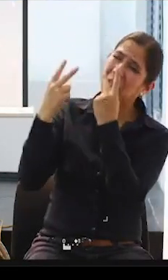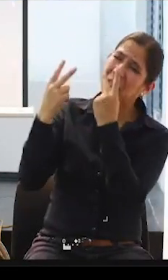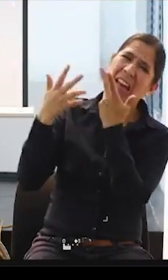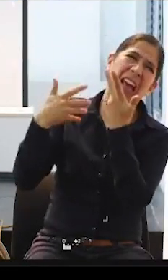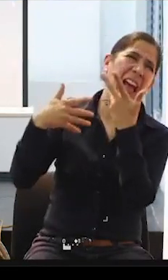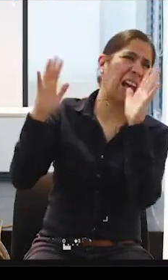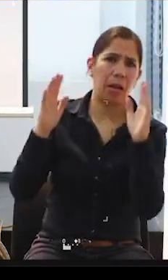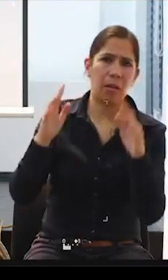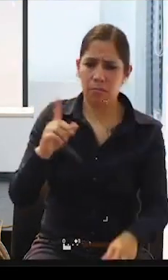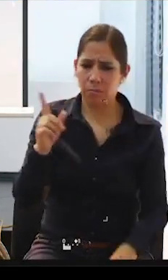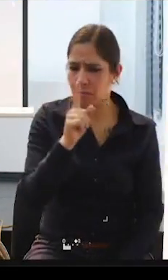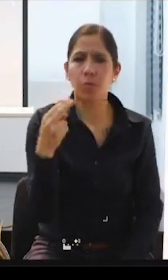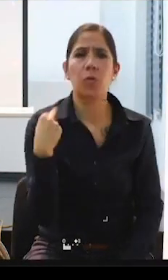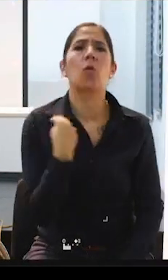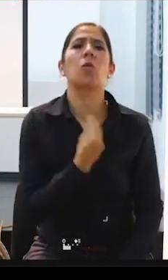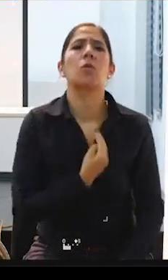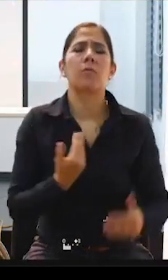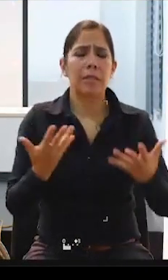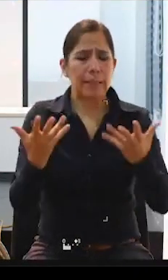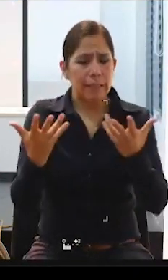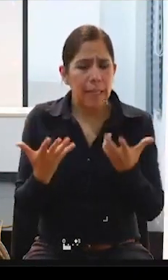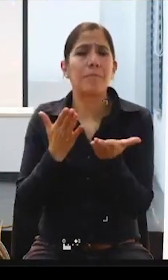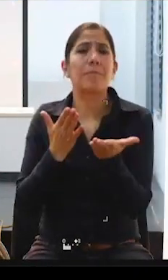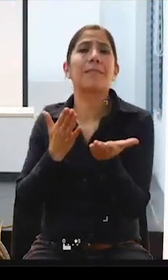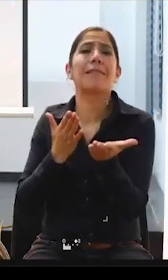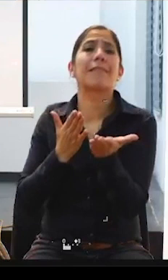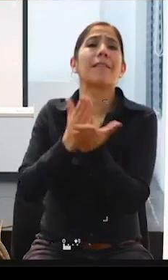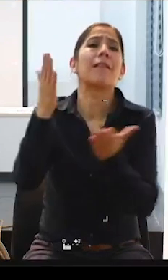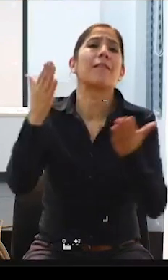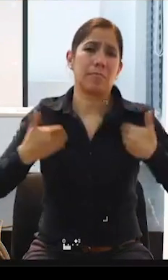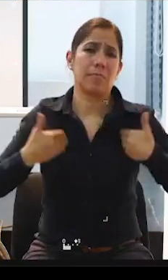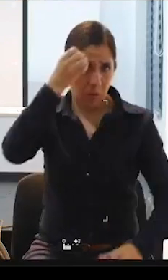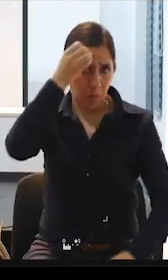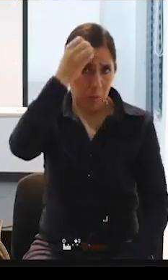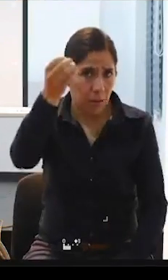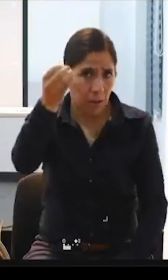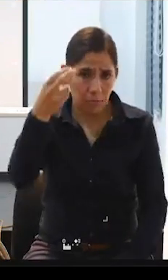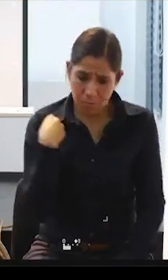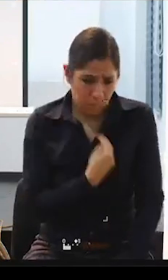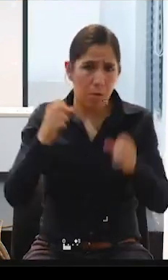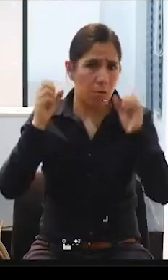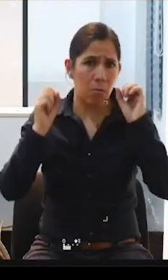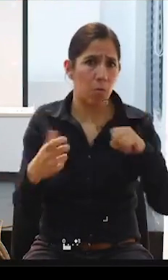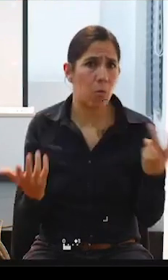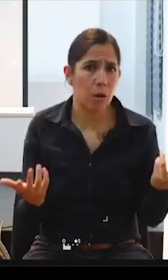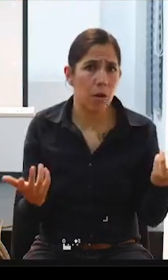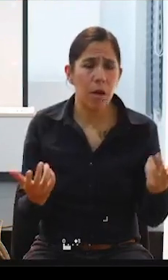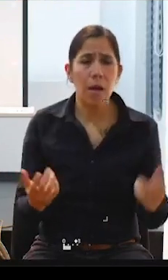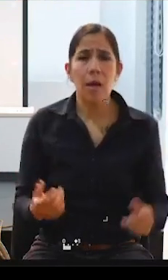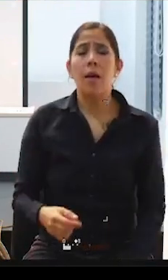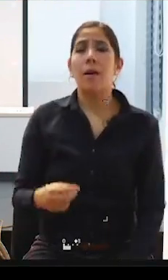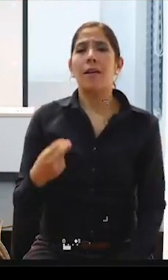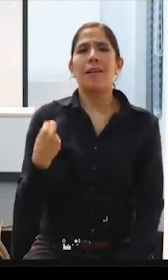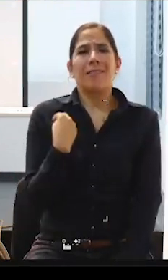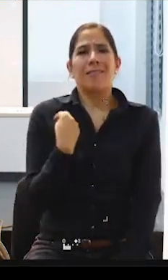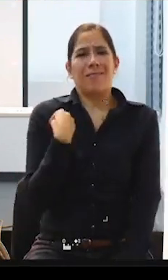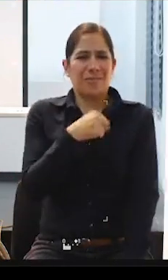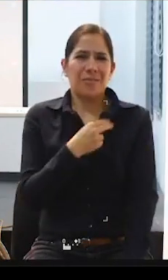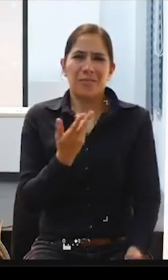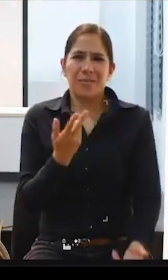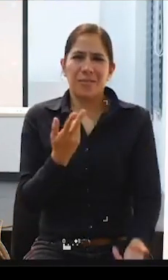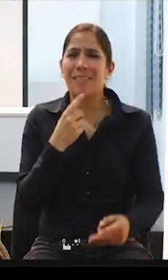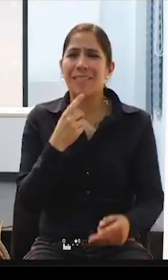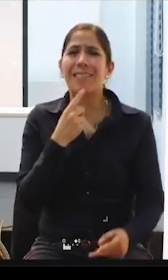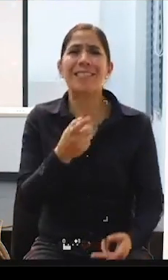tenemos derecho a opinar, ¿verdad?, somos personas, somos sujetos de derecho, y eso nos lo vive garantizando, nos lo